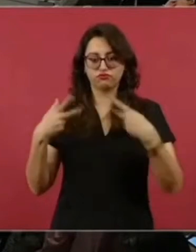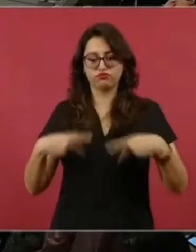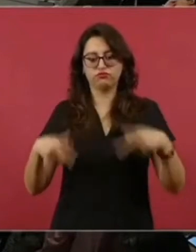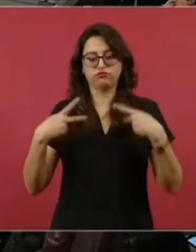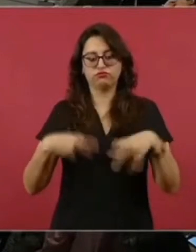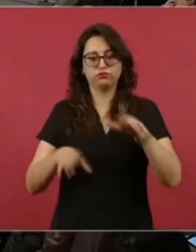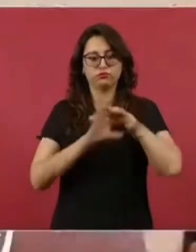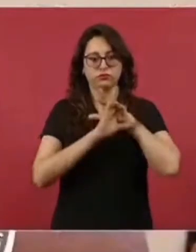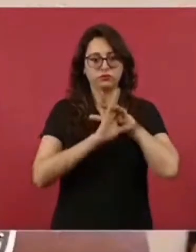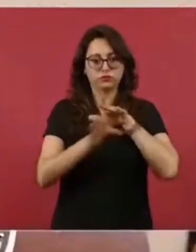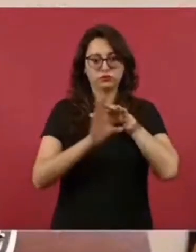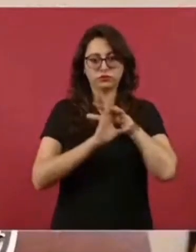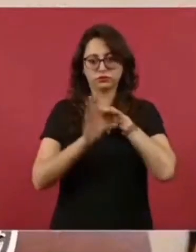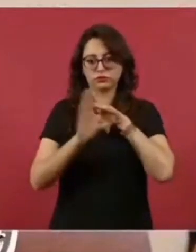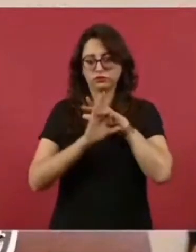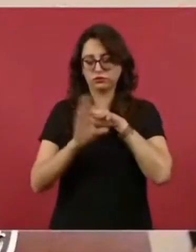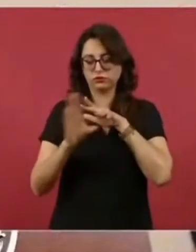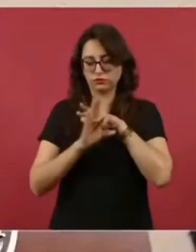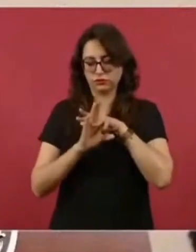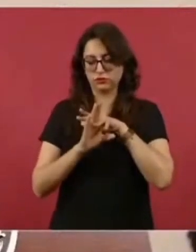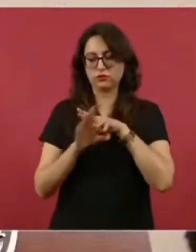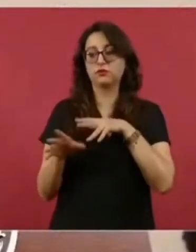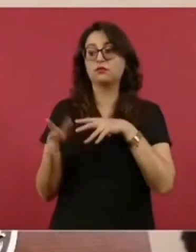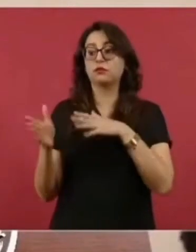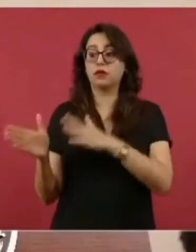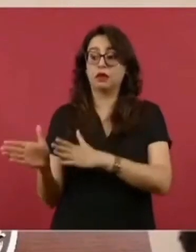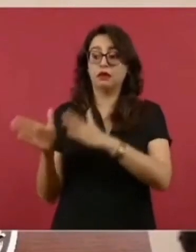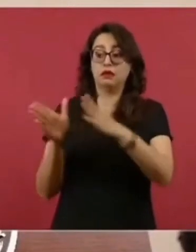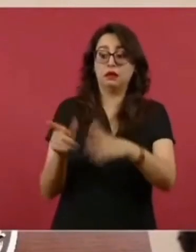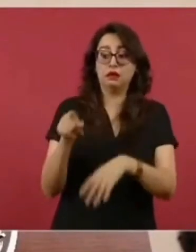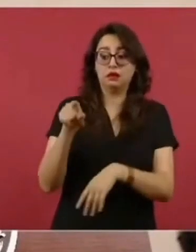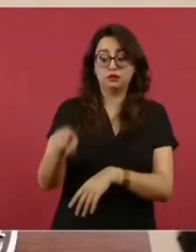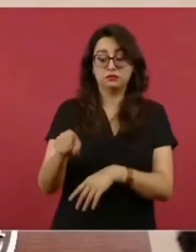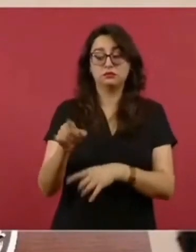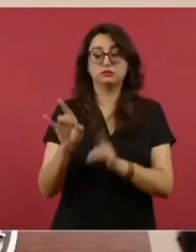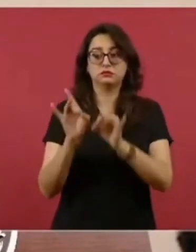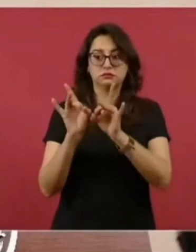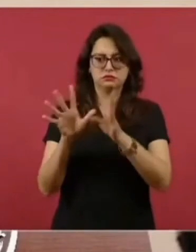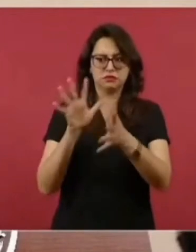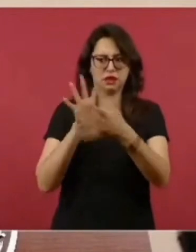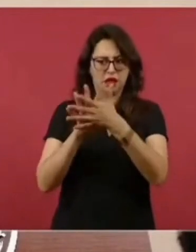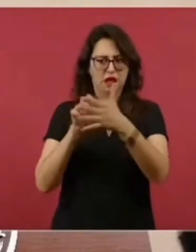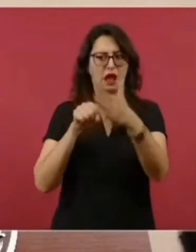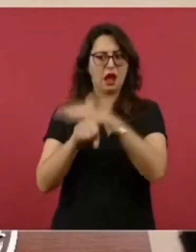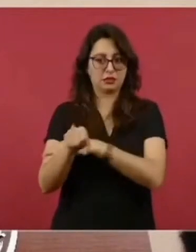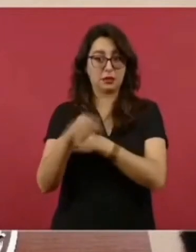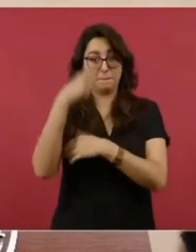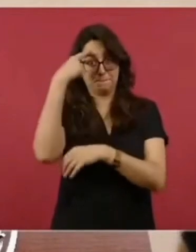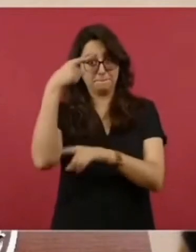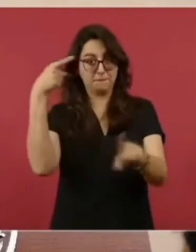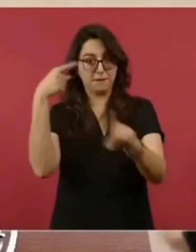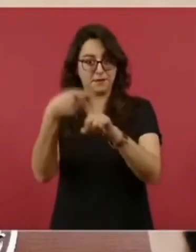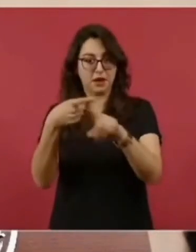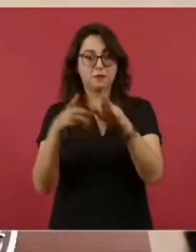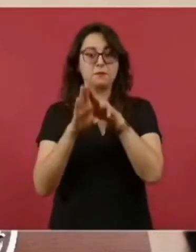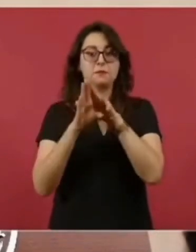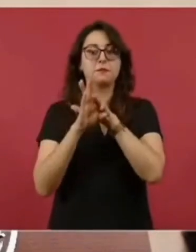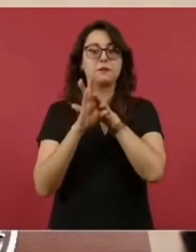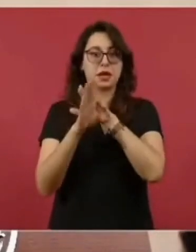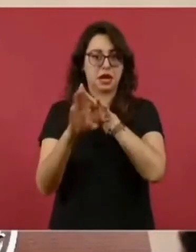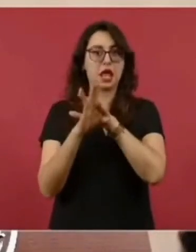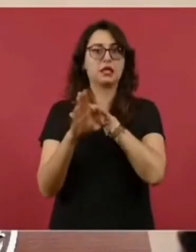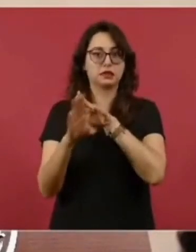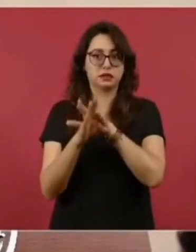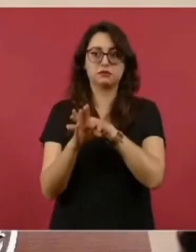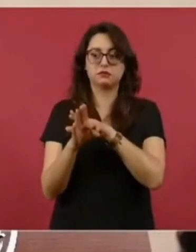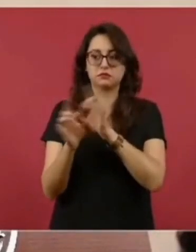retención de migrantes. En protesta,